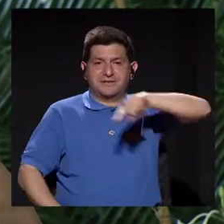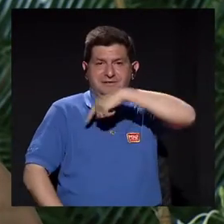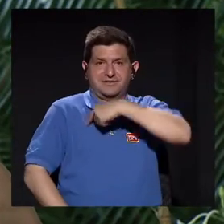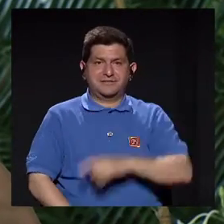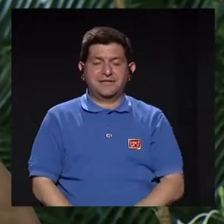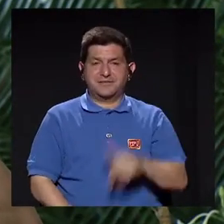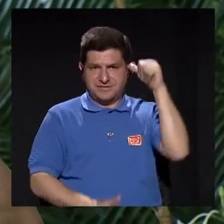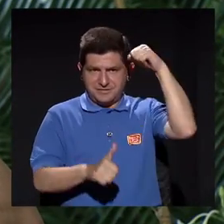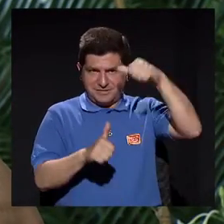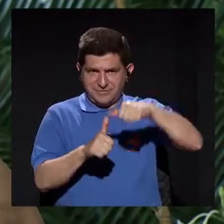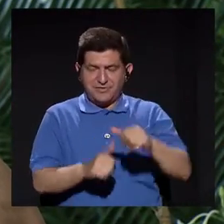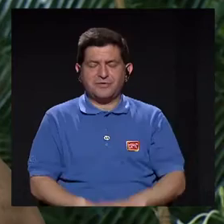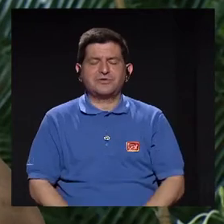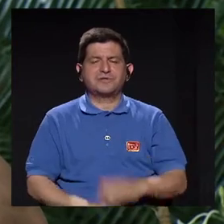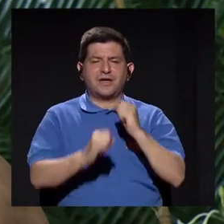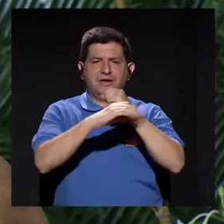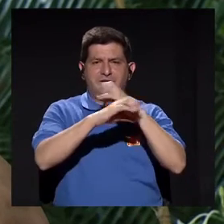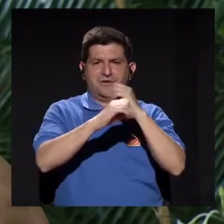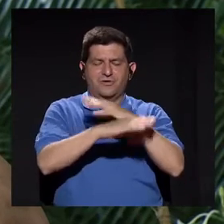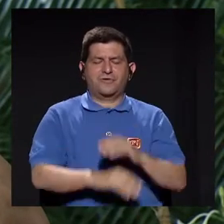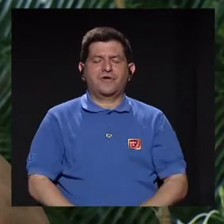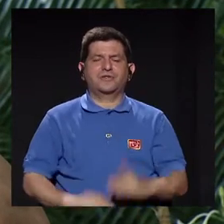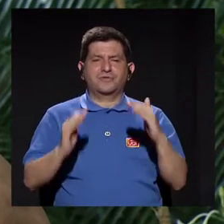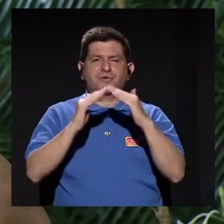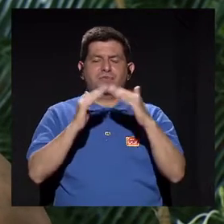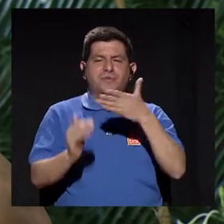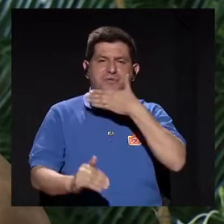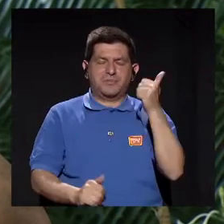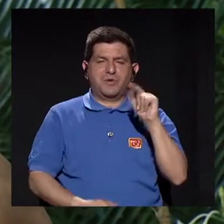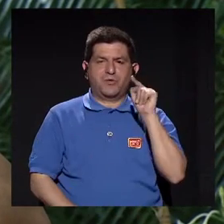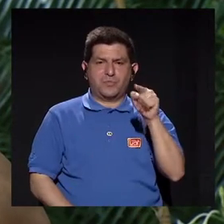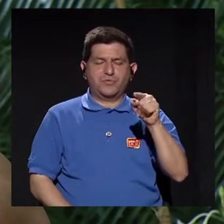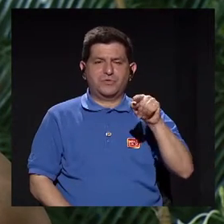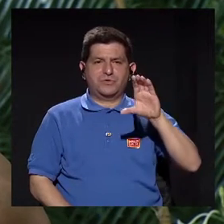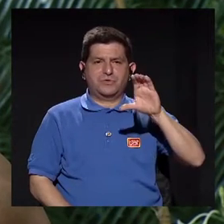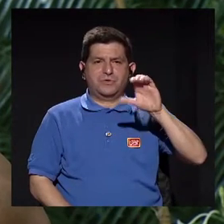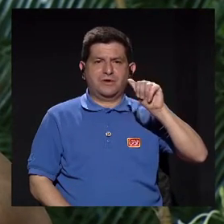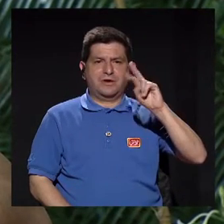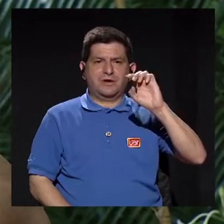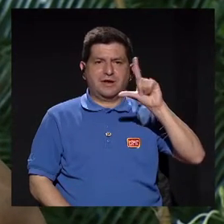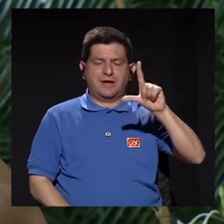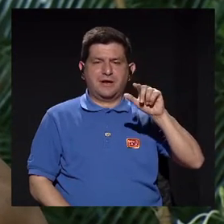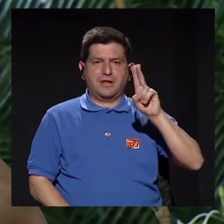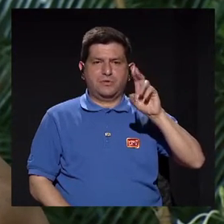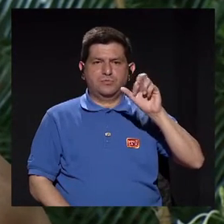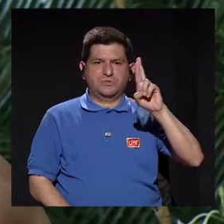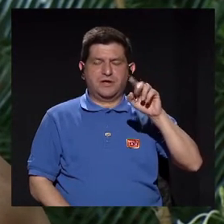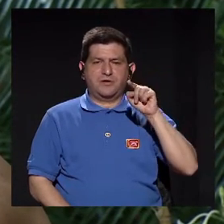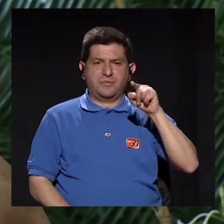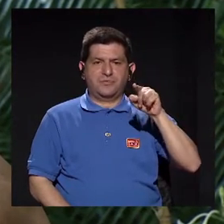acompañarnos. Les recordamos nuestro correo electrónico vivirmejor.canalucr